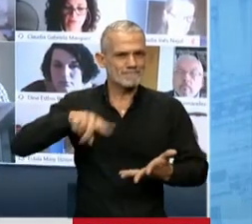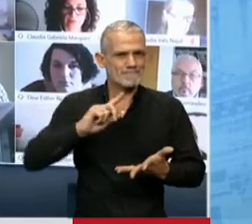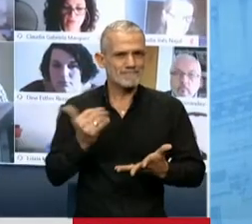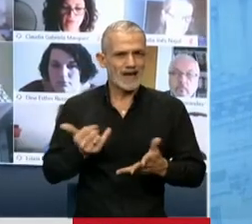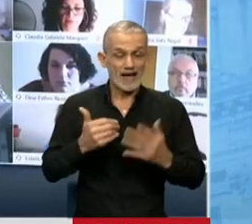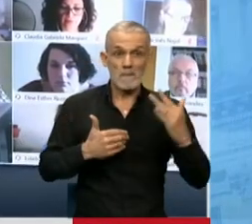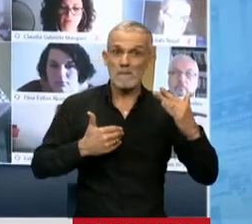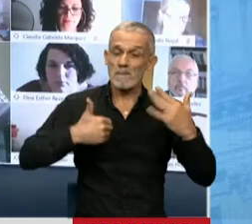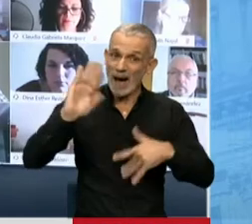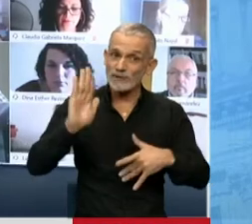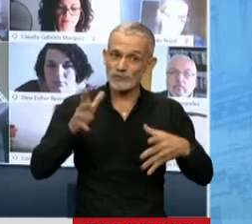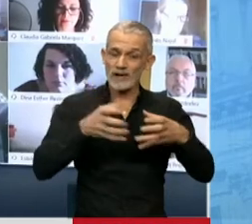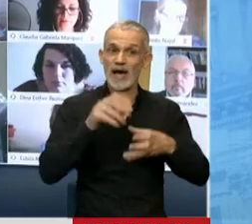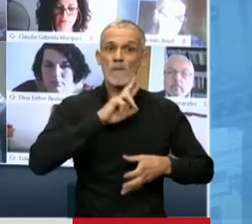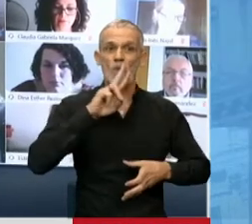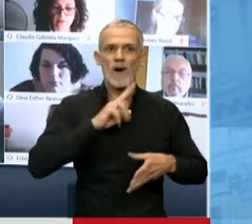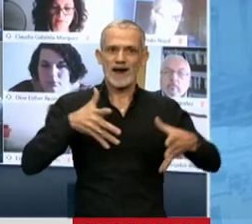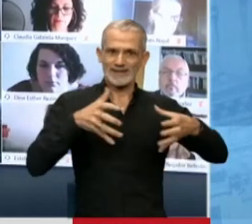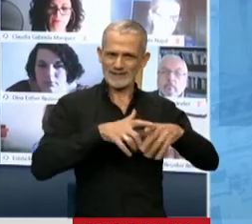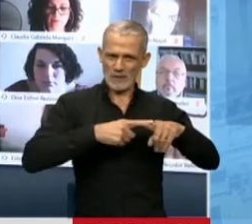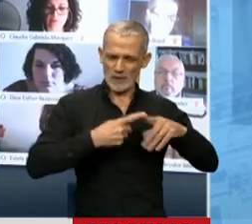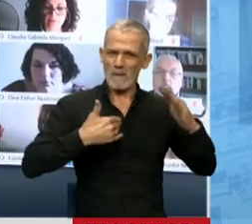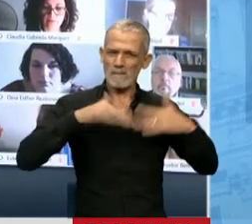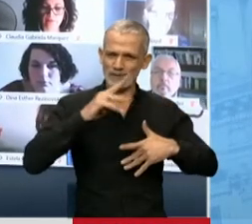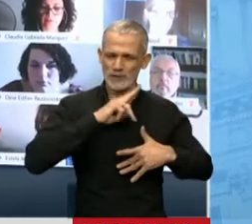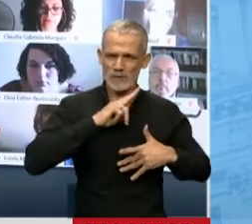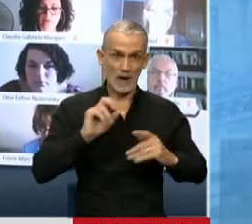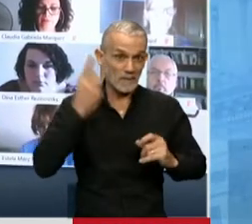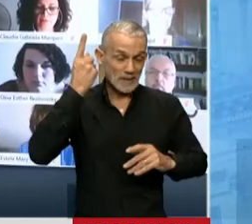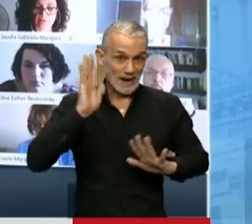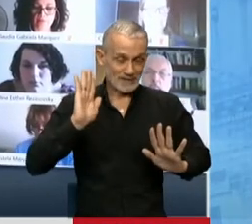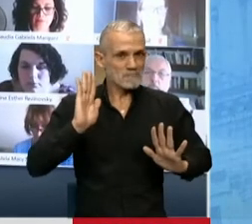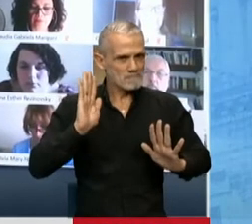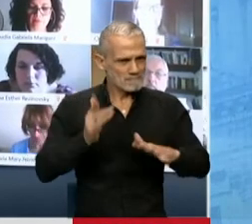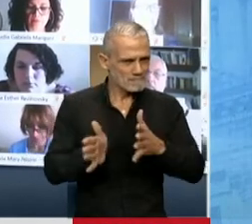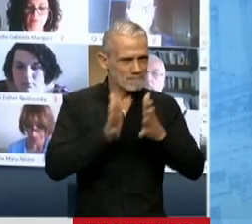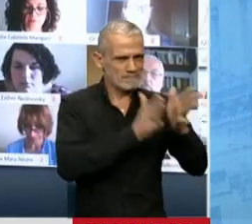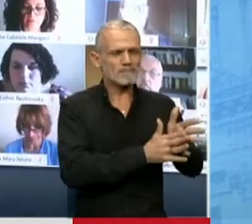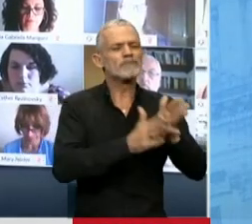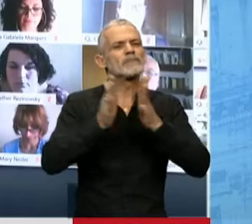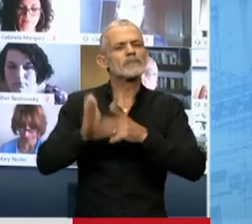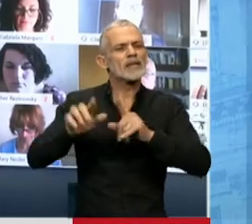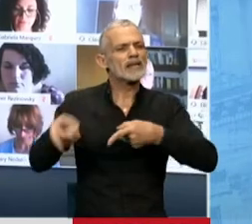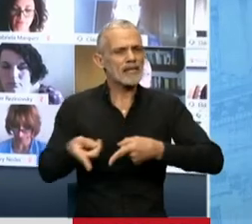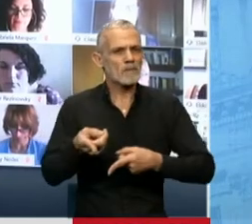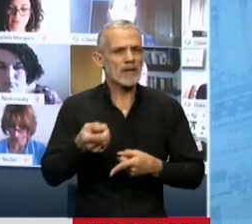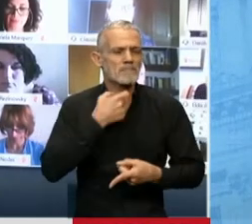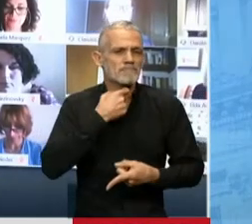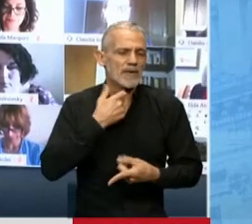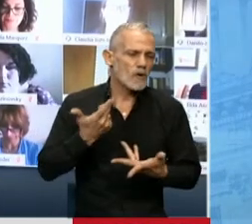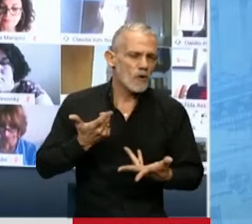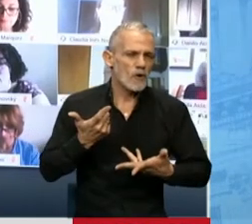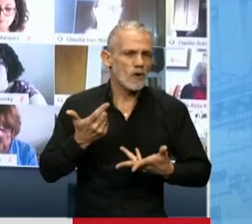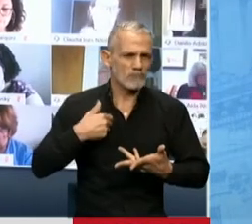a tener mayoría de mujeres en el bloque. Así que eso por ese lado. Y por otro lado, también quiero